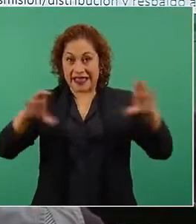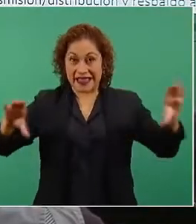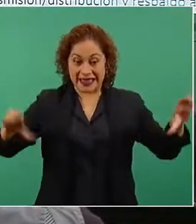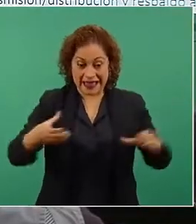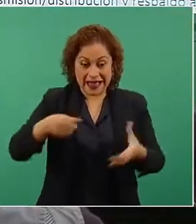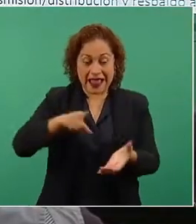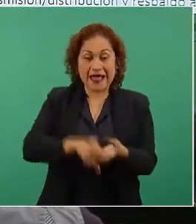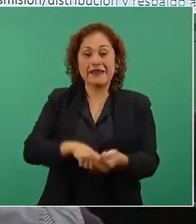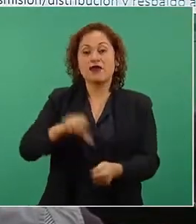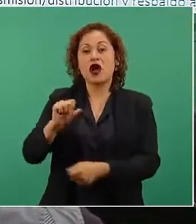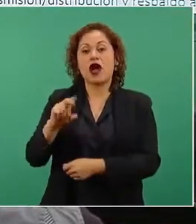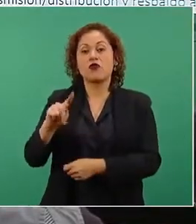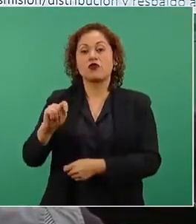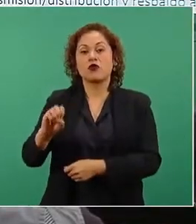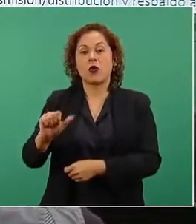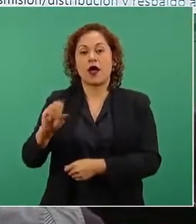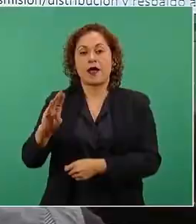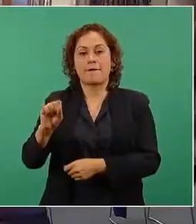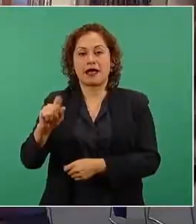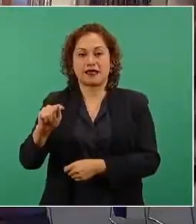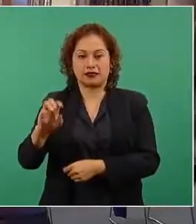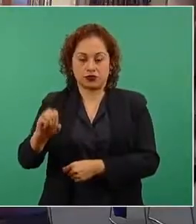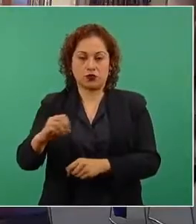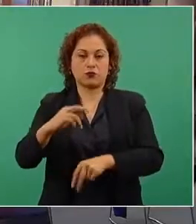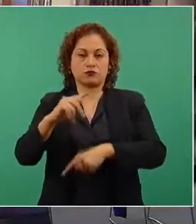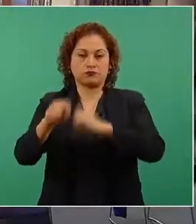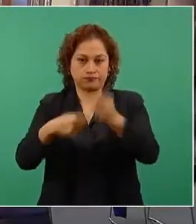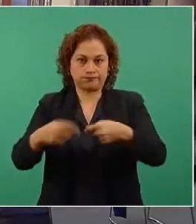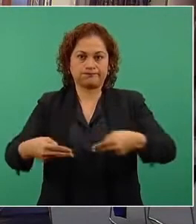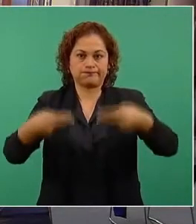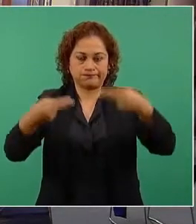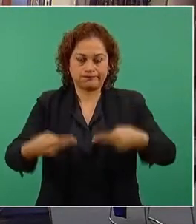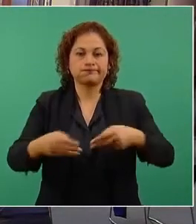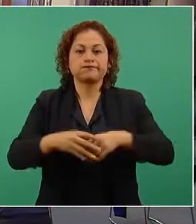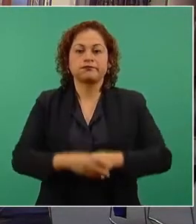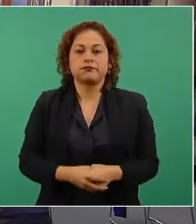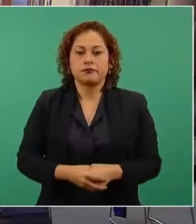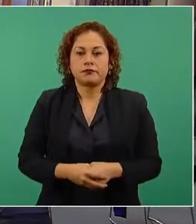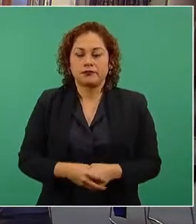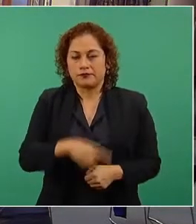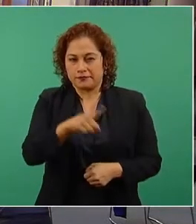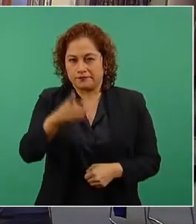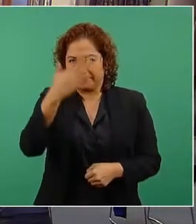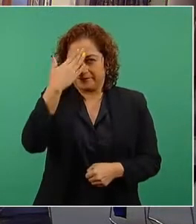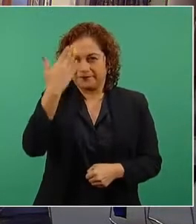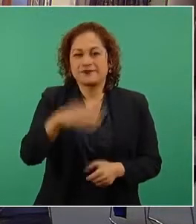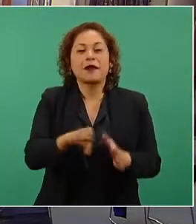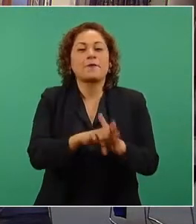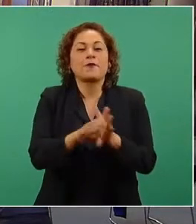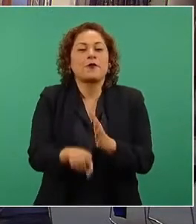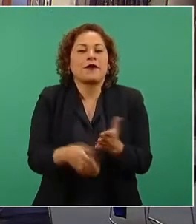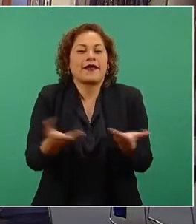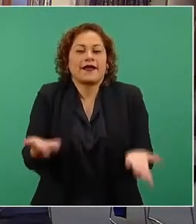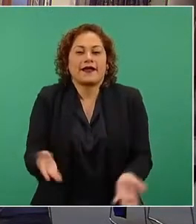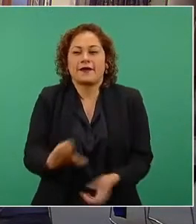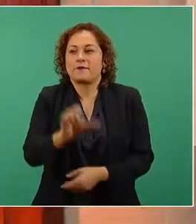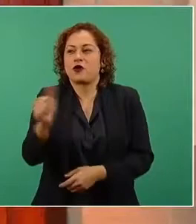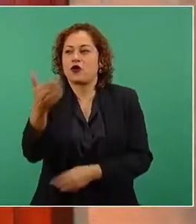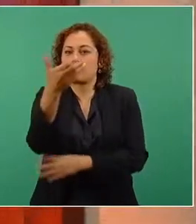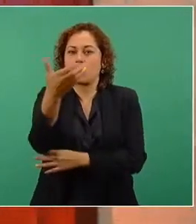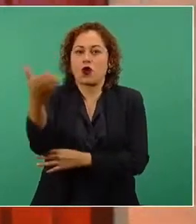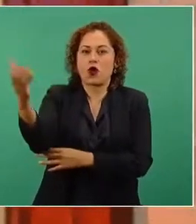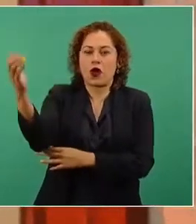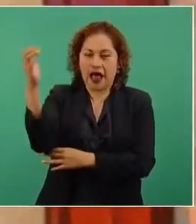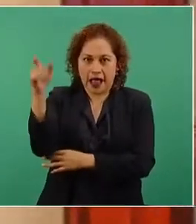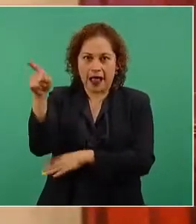parecería que es como nosotros conocemos el caso de los campesinos, cuando hay una situación de autoconsumo, es decir,